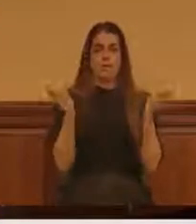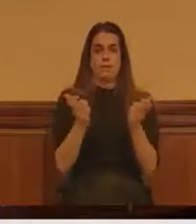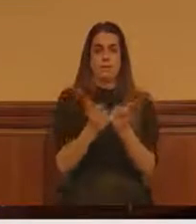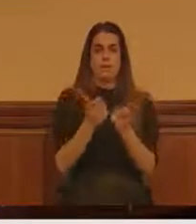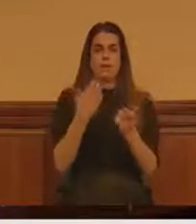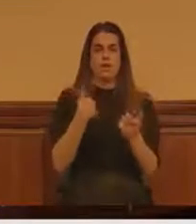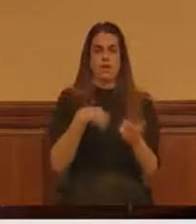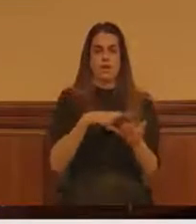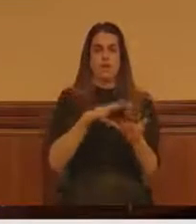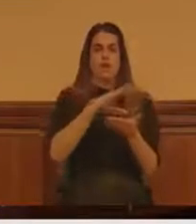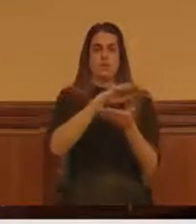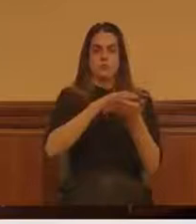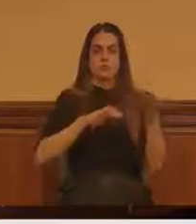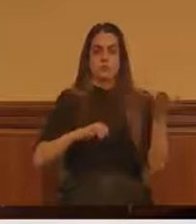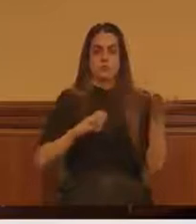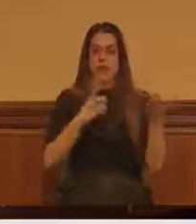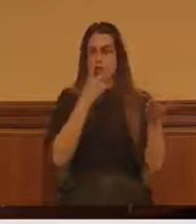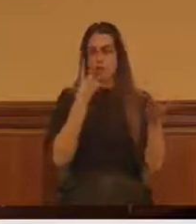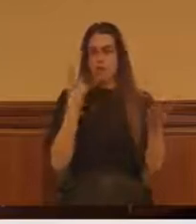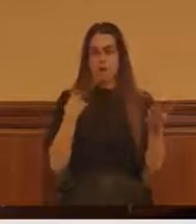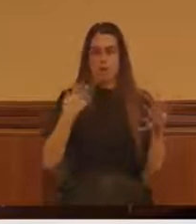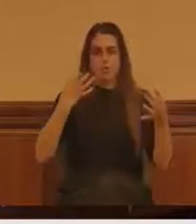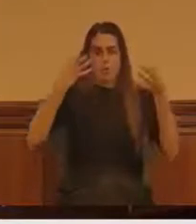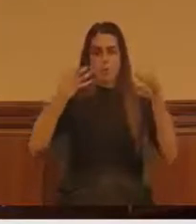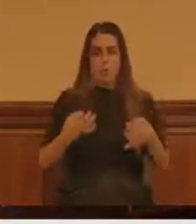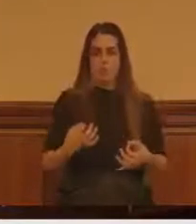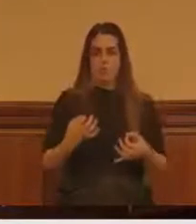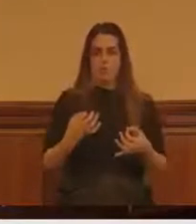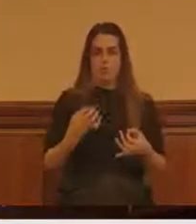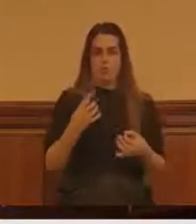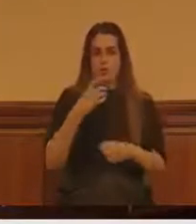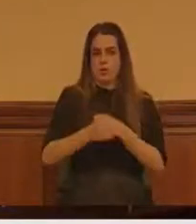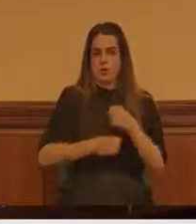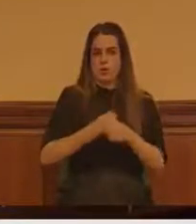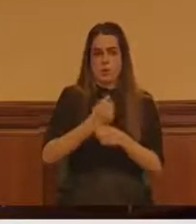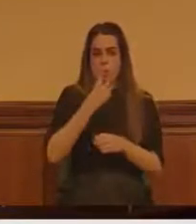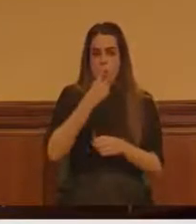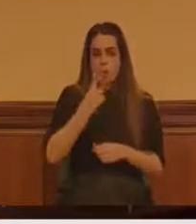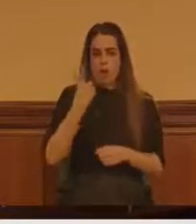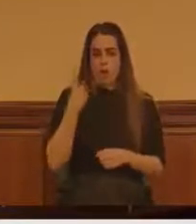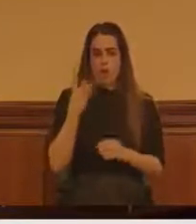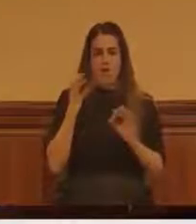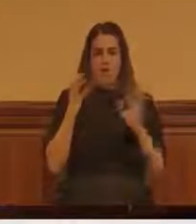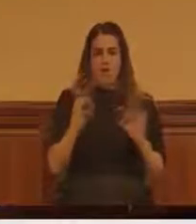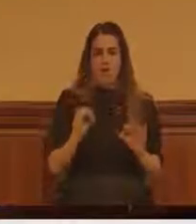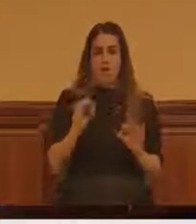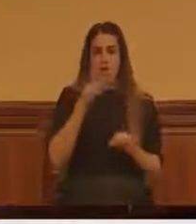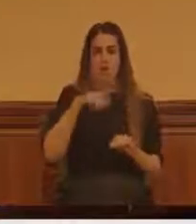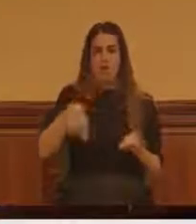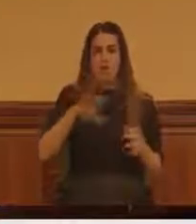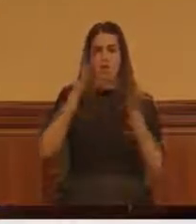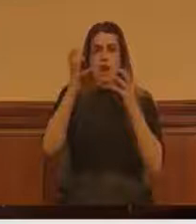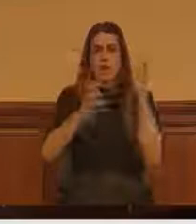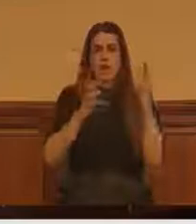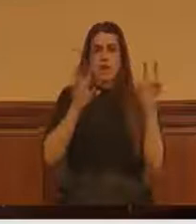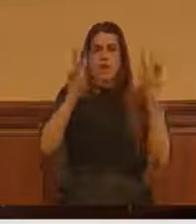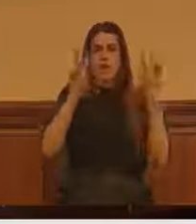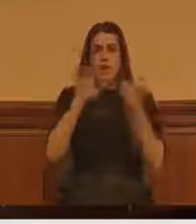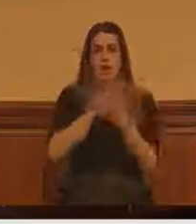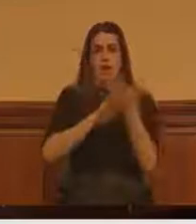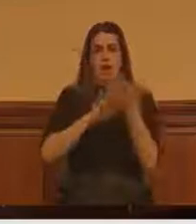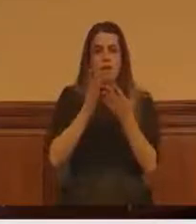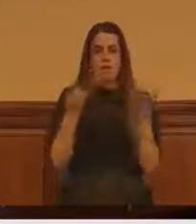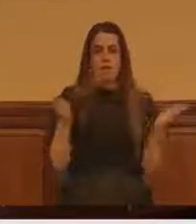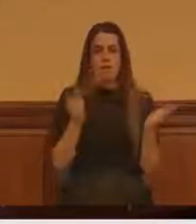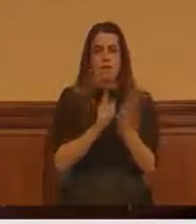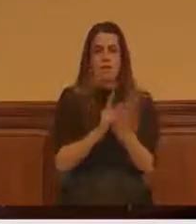un año, un año en el que volvimos a hablar de animales. Fue una moción